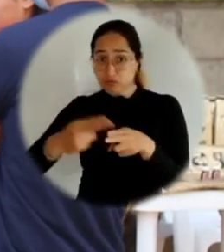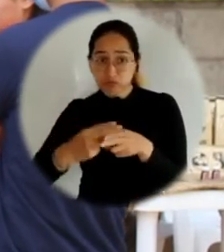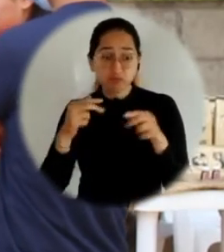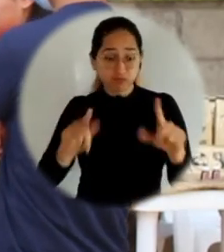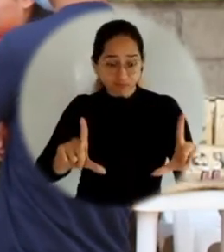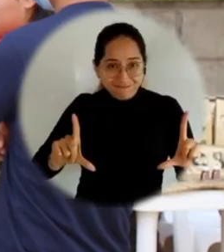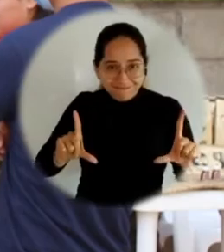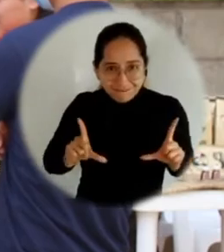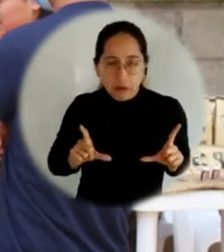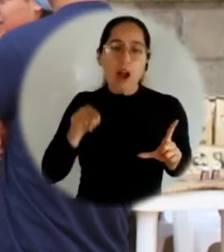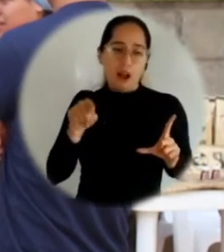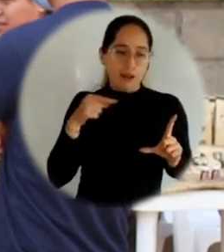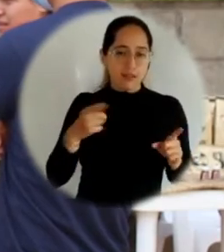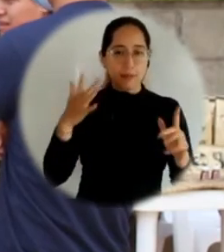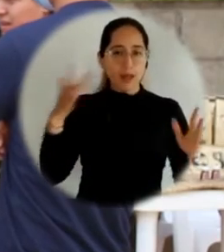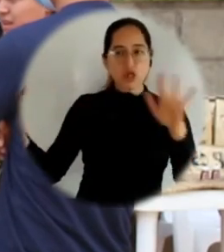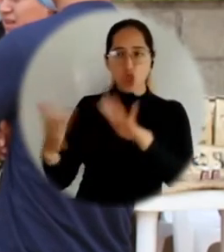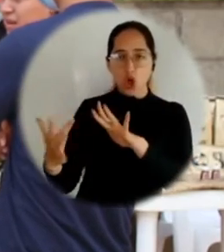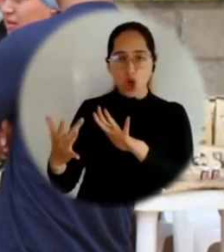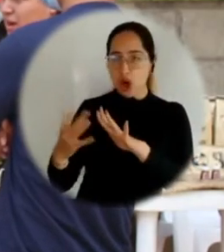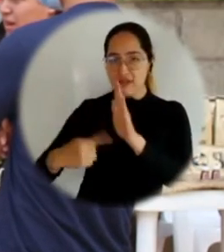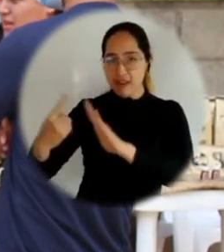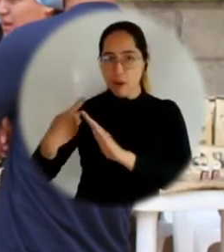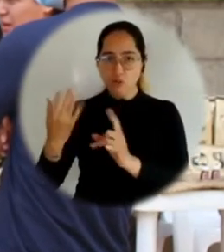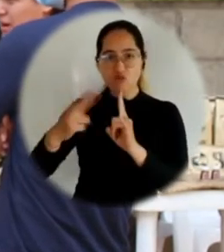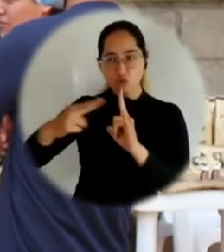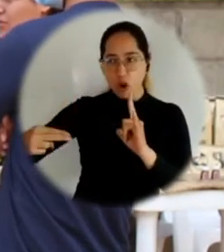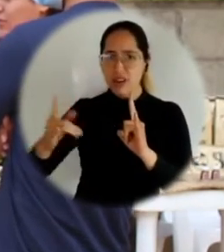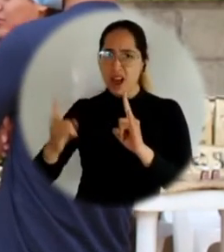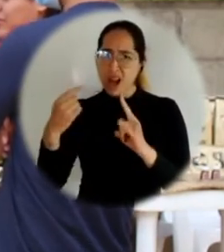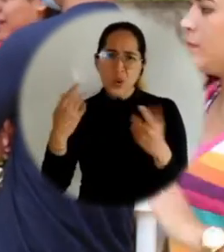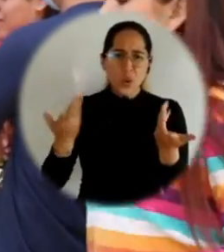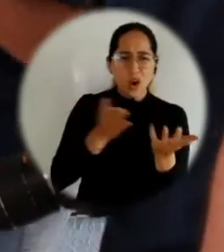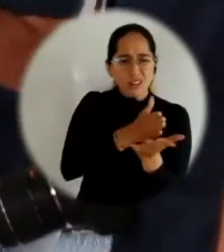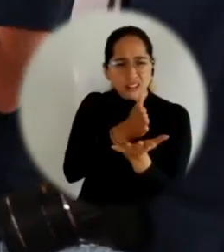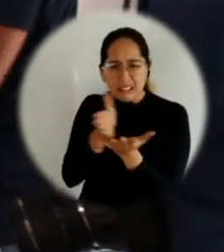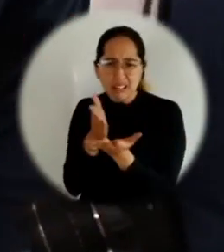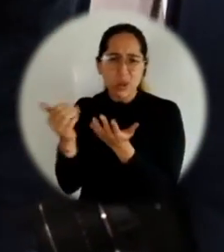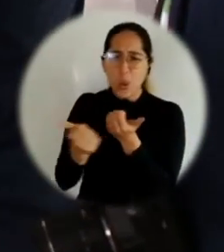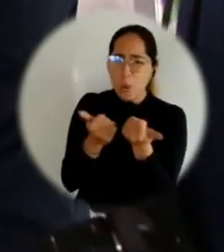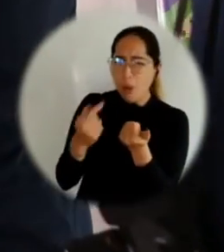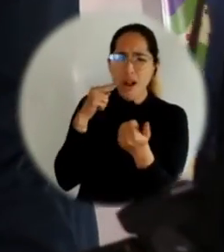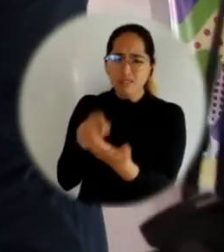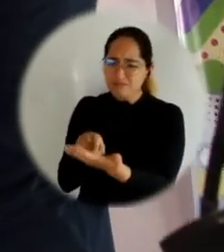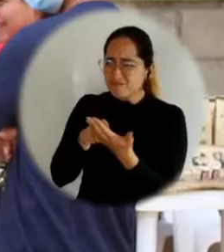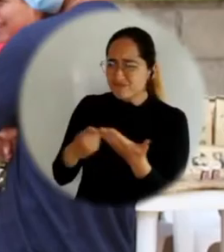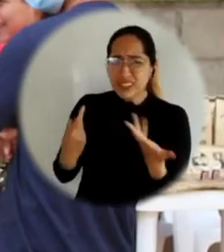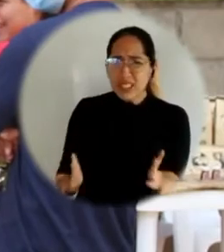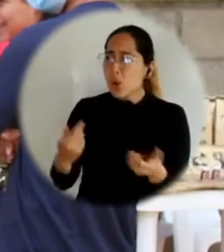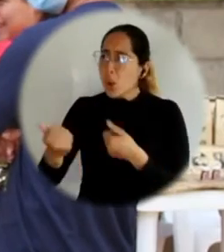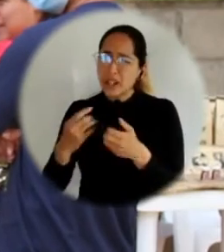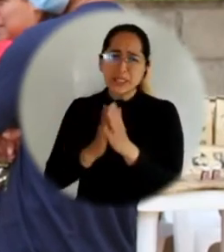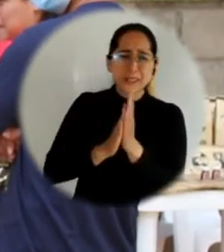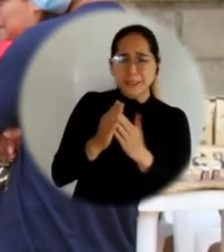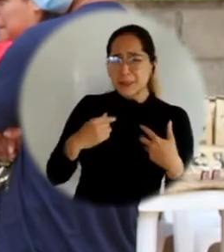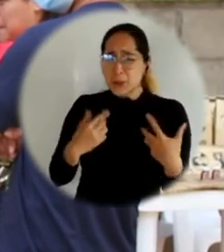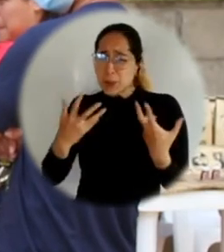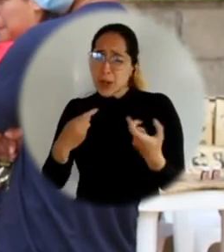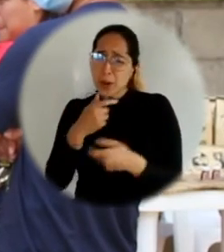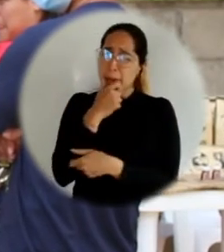sobre todo para los jóvenes que están a punto de graduarse, poder tener el contacto directo con la universidad, poder informarse qué carreras